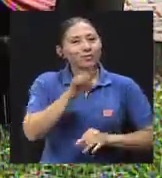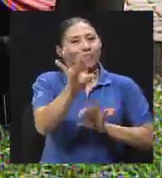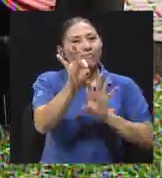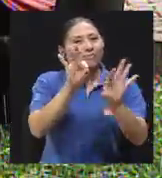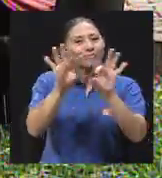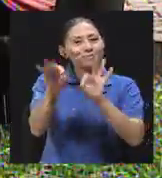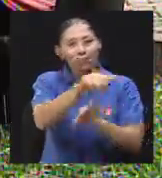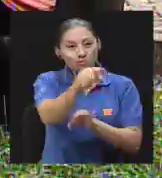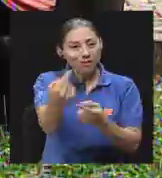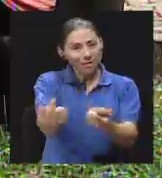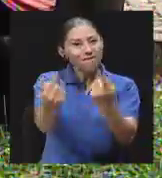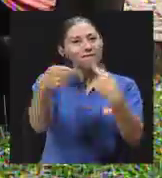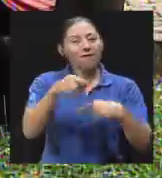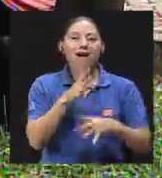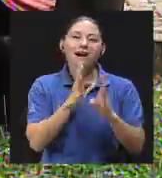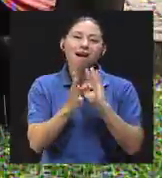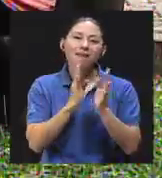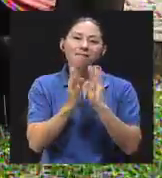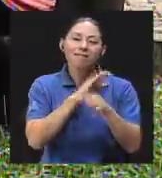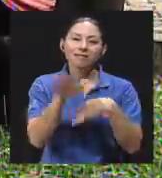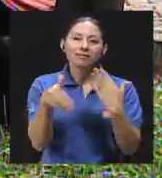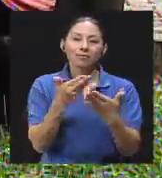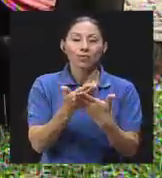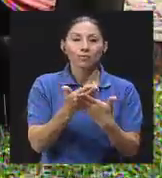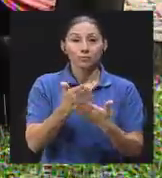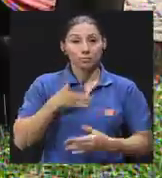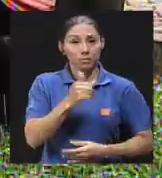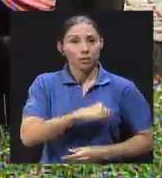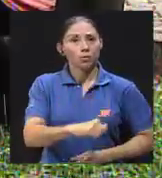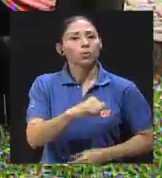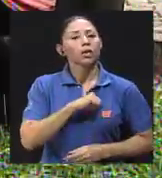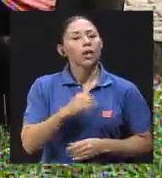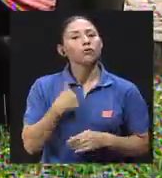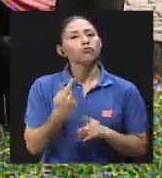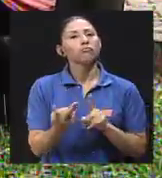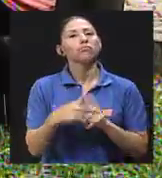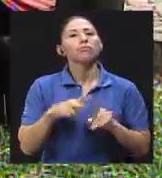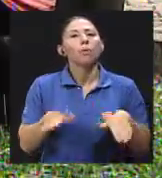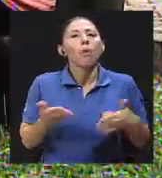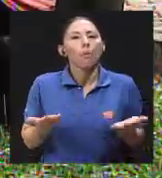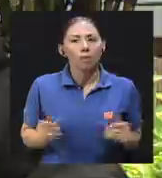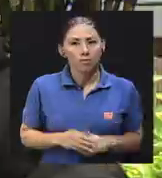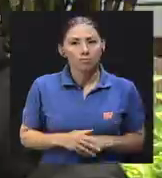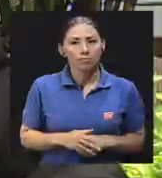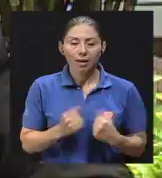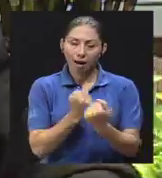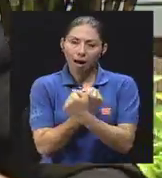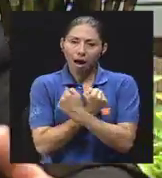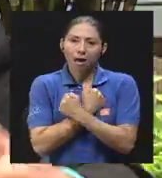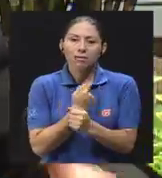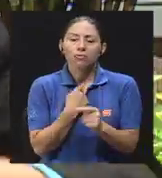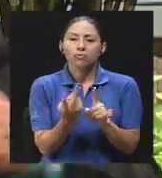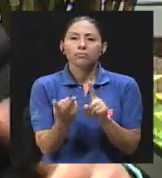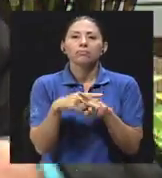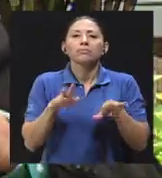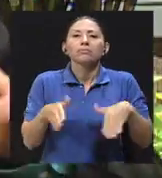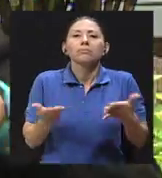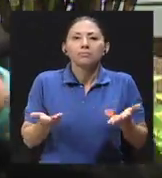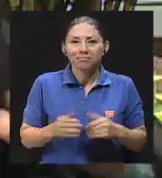y hablar de todo eso. Entonces, ¿cómo es que yo ejerzo la autoridad? ¿Cómo ejerzo yo el cariño? Claro. Y